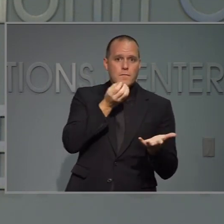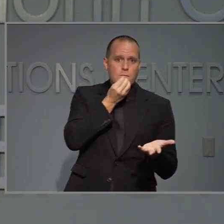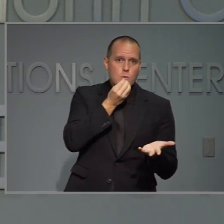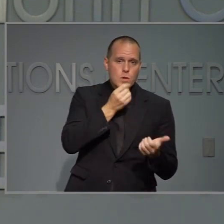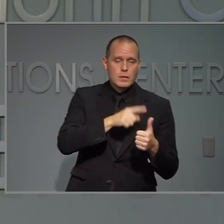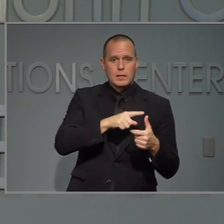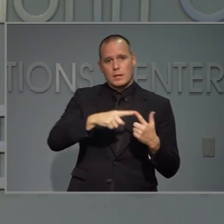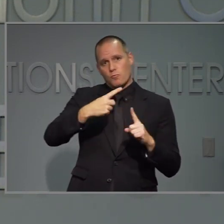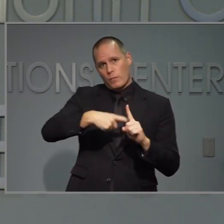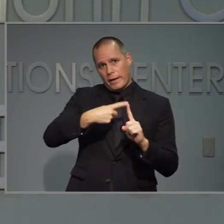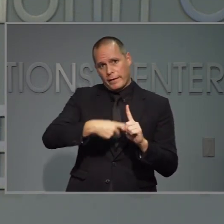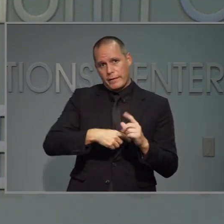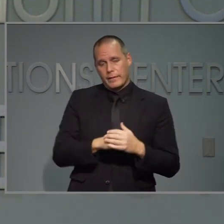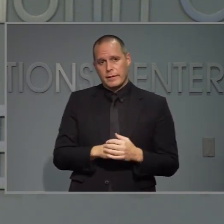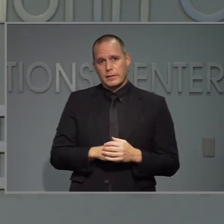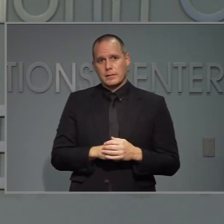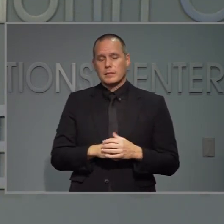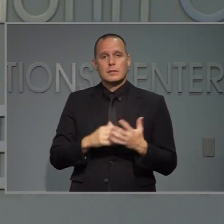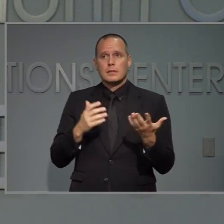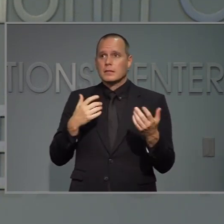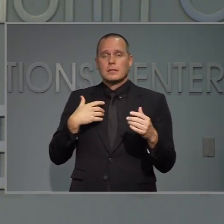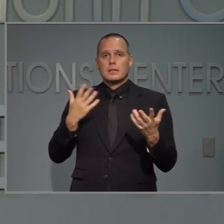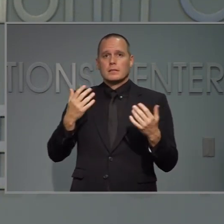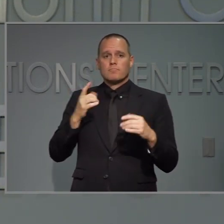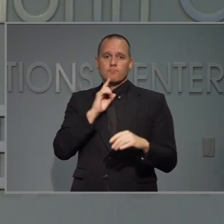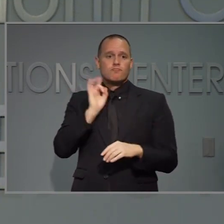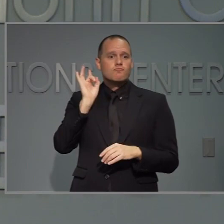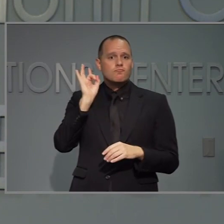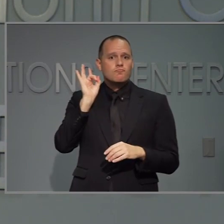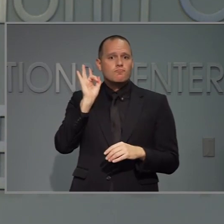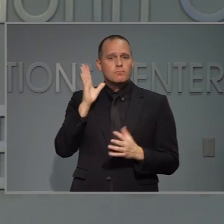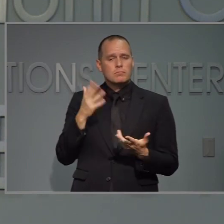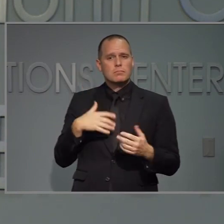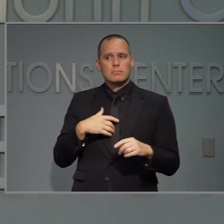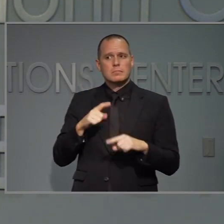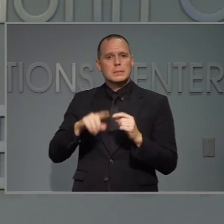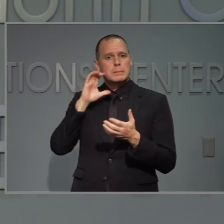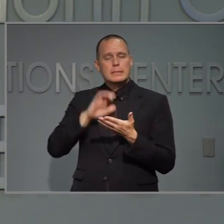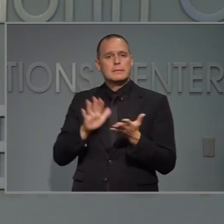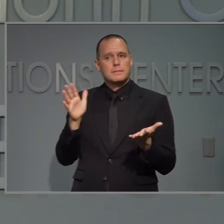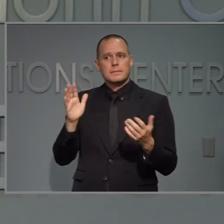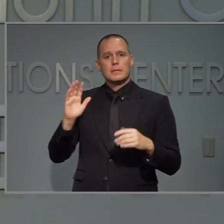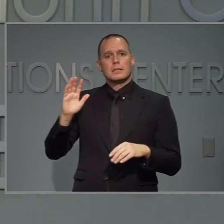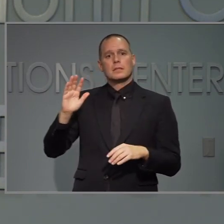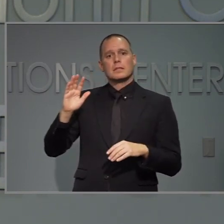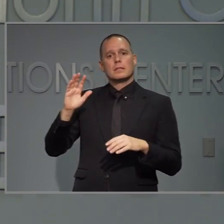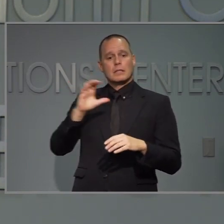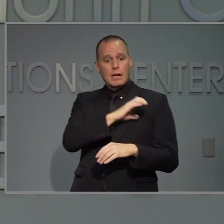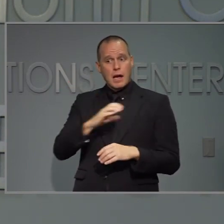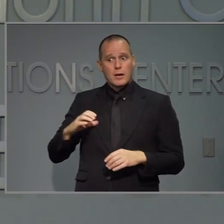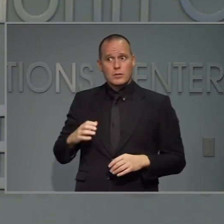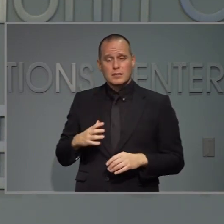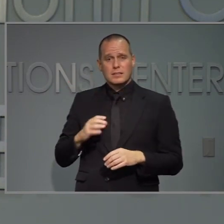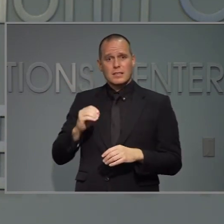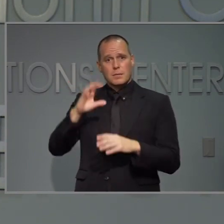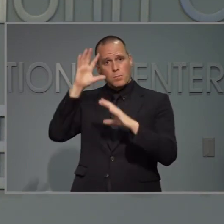necesitan dinero para comida para la renta y es verdaderamente muy triste que